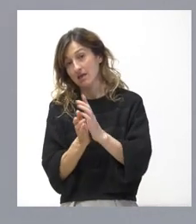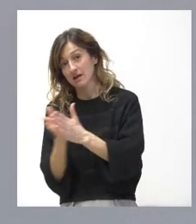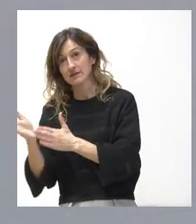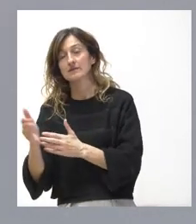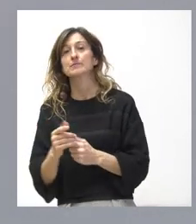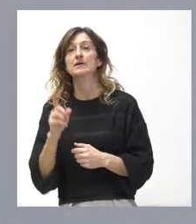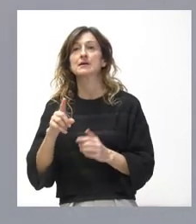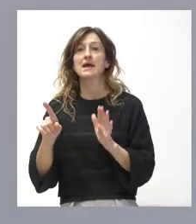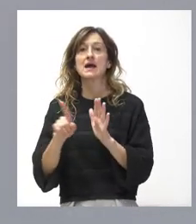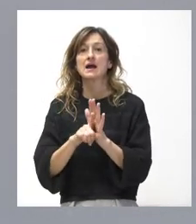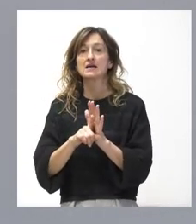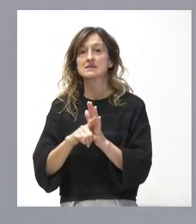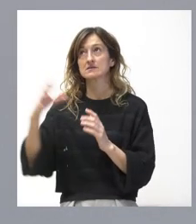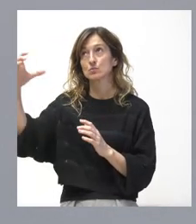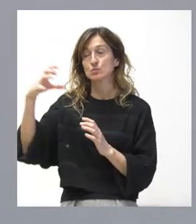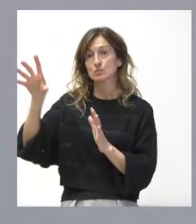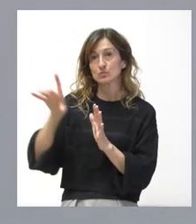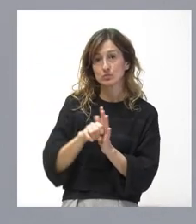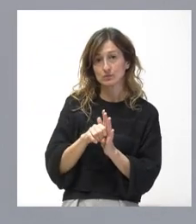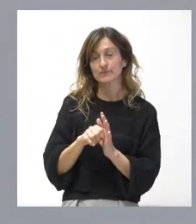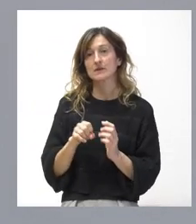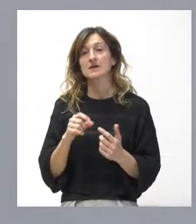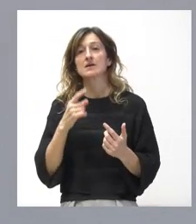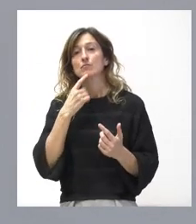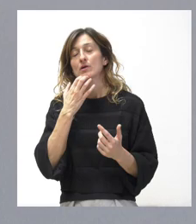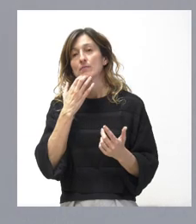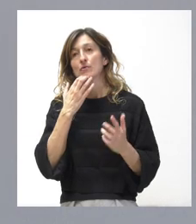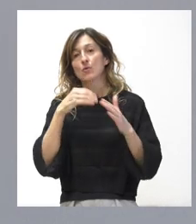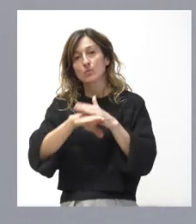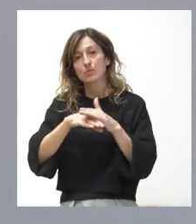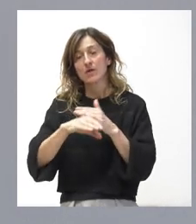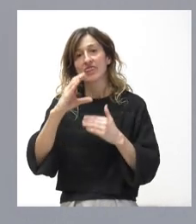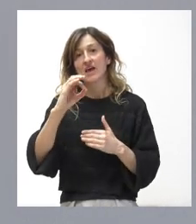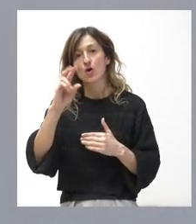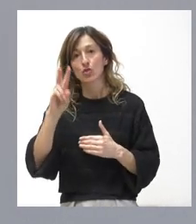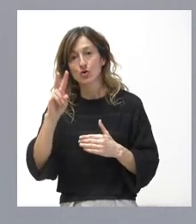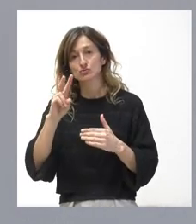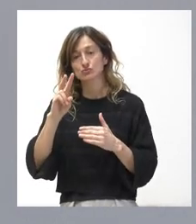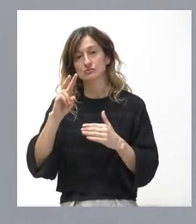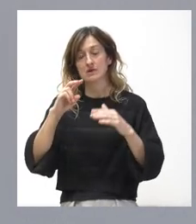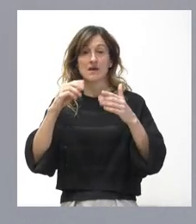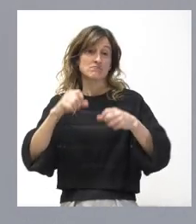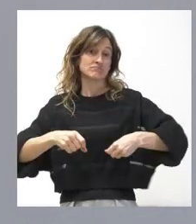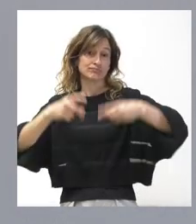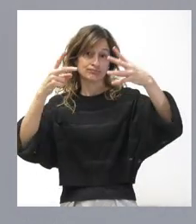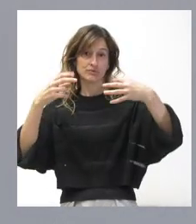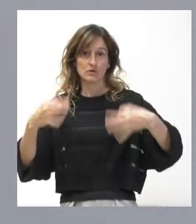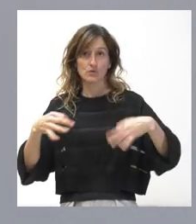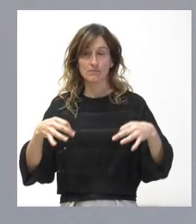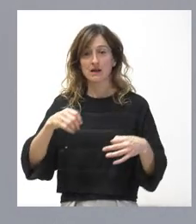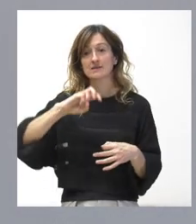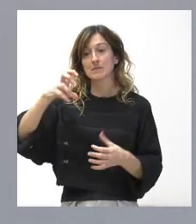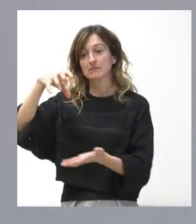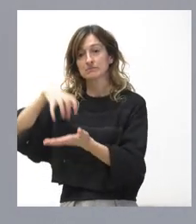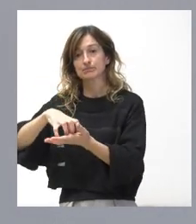gases de efecto invernadero. Incluye la captura y almacenamiento eficiente de CO2 en edificios civiles y una planta de transformado de